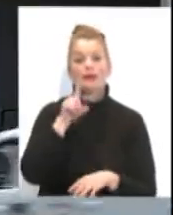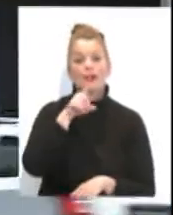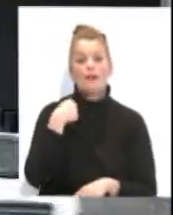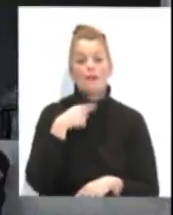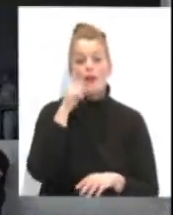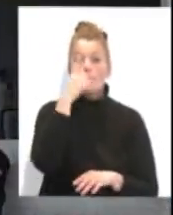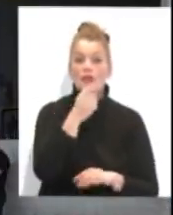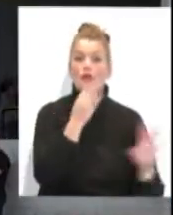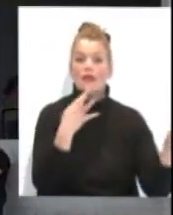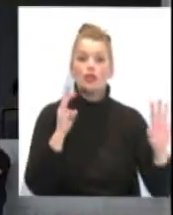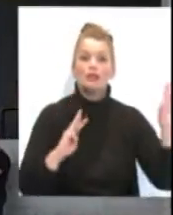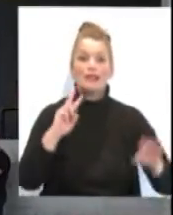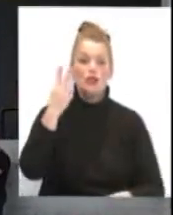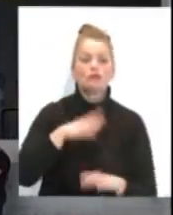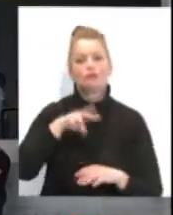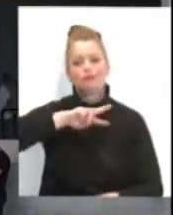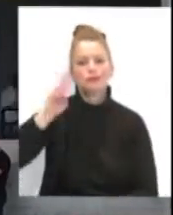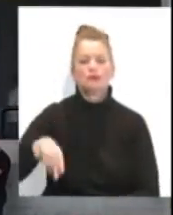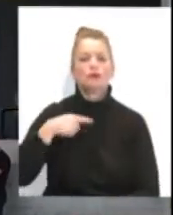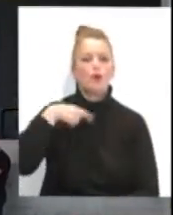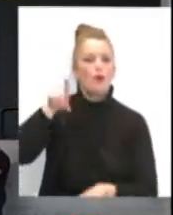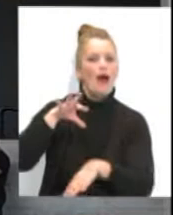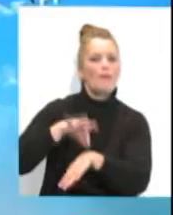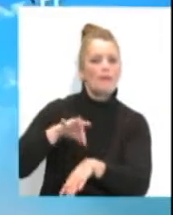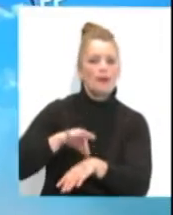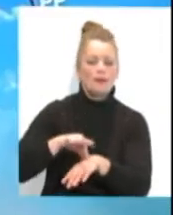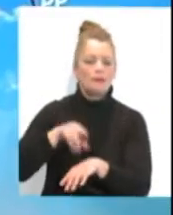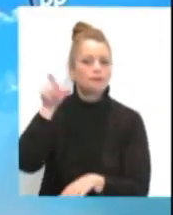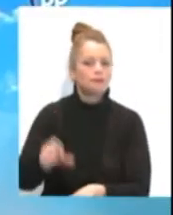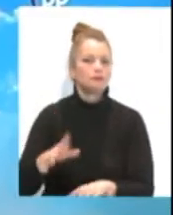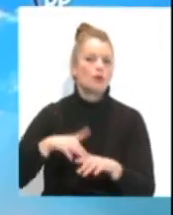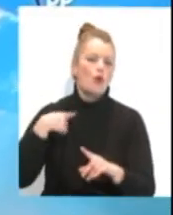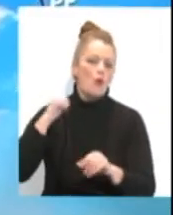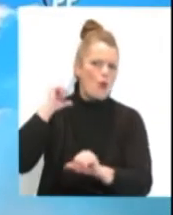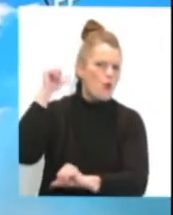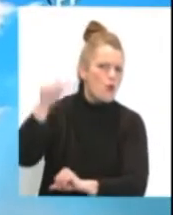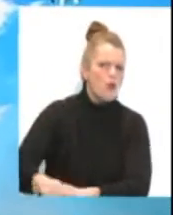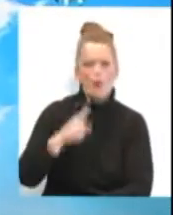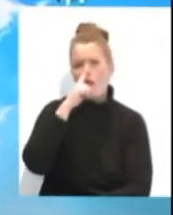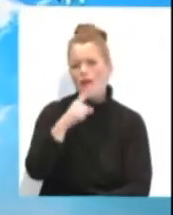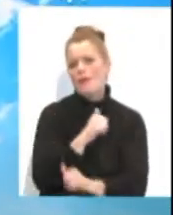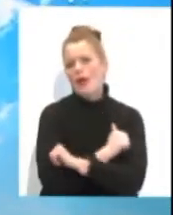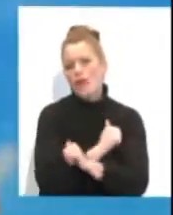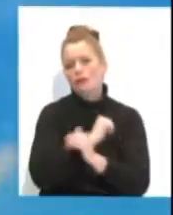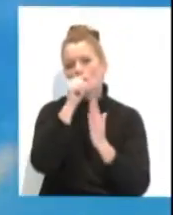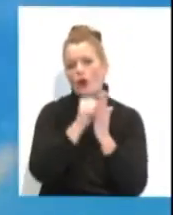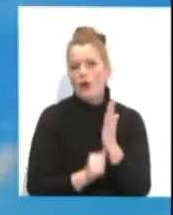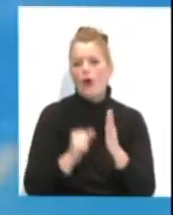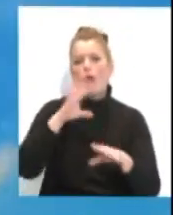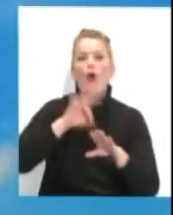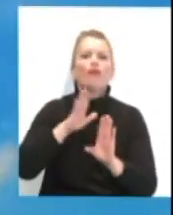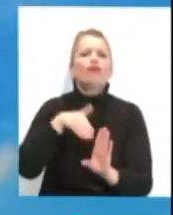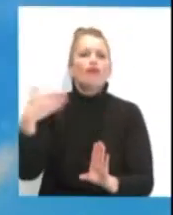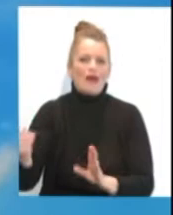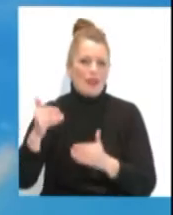1.982 son considerados pacientes diana, es decir, llevaban más de un año esperando o se encontraban fuera de plazo. La